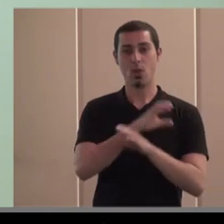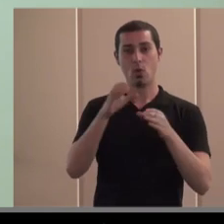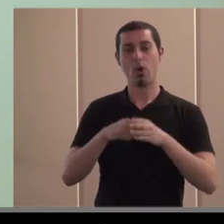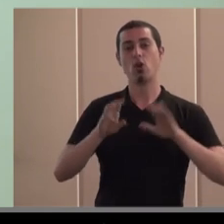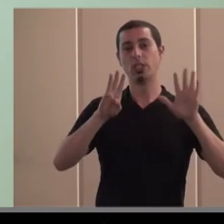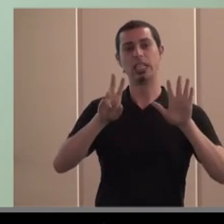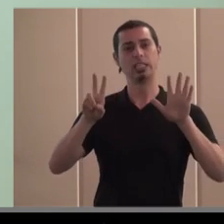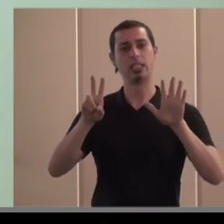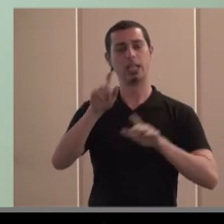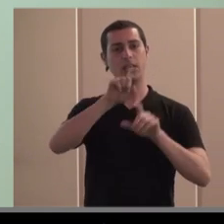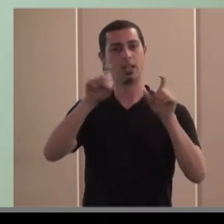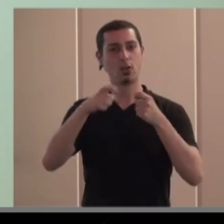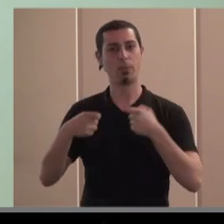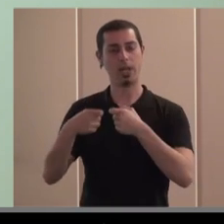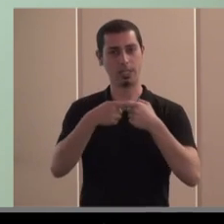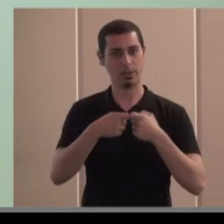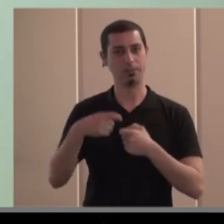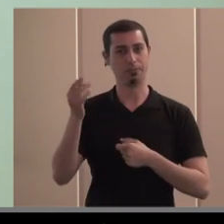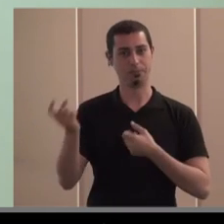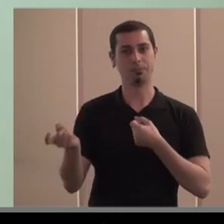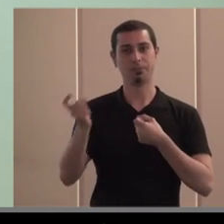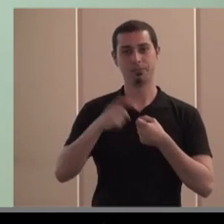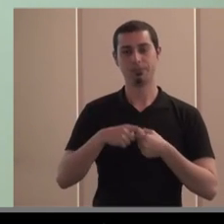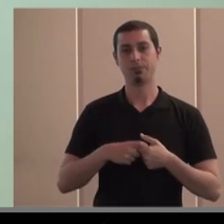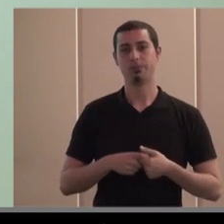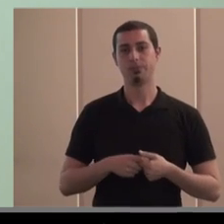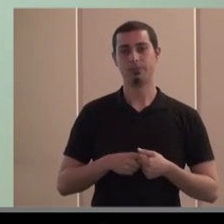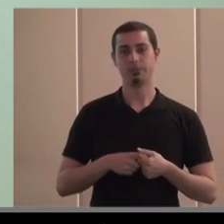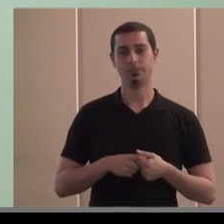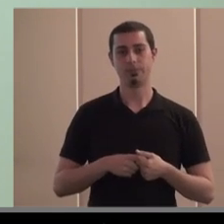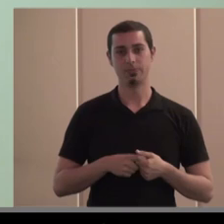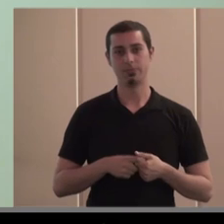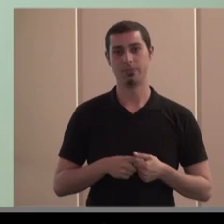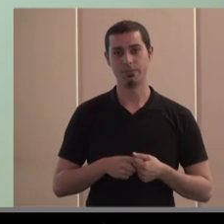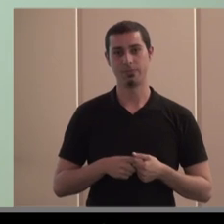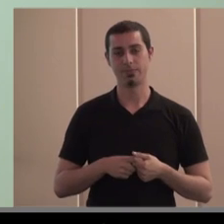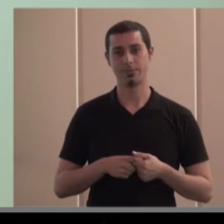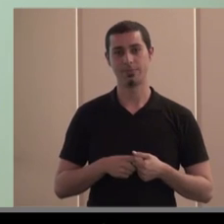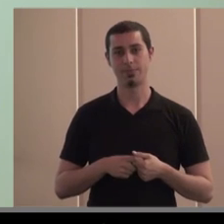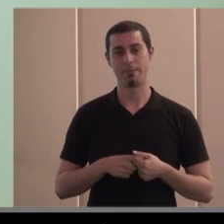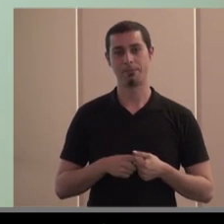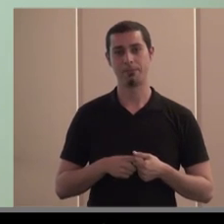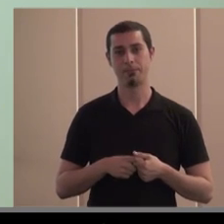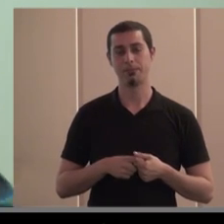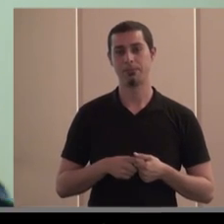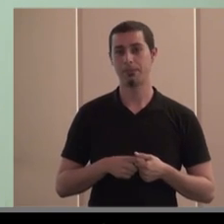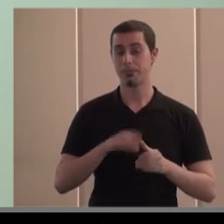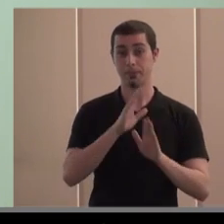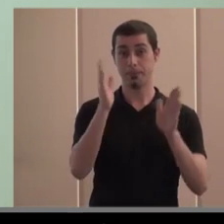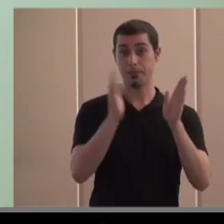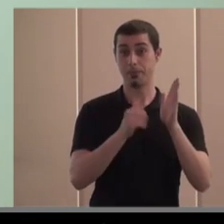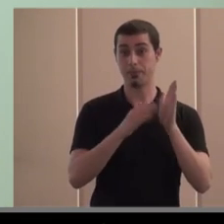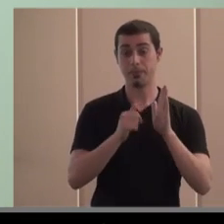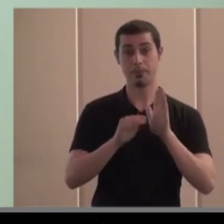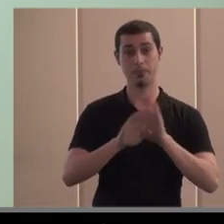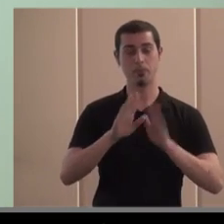87 cooperativas de primer grado alrededor de no solo la Comunidad Valenciana sino